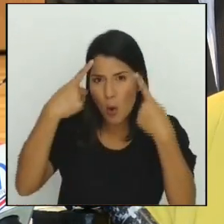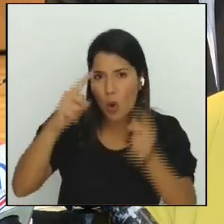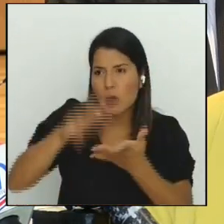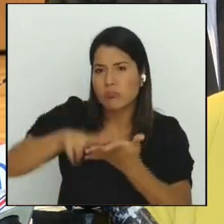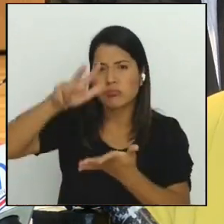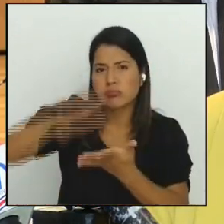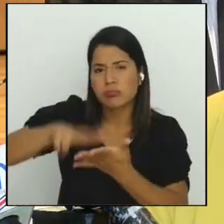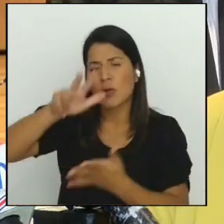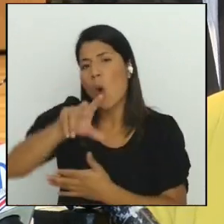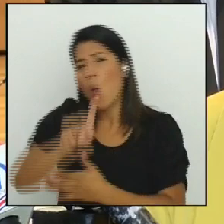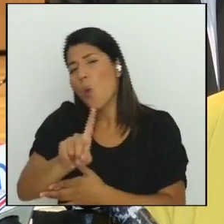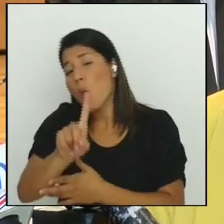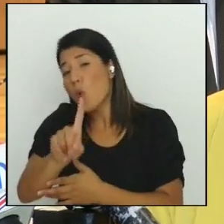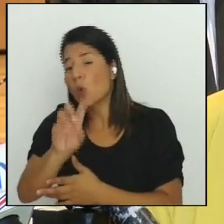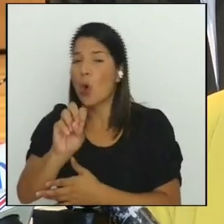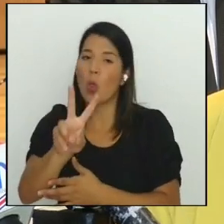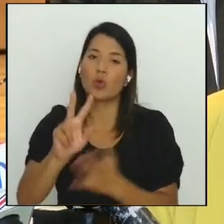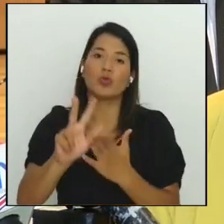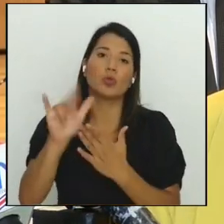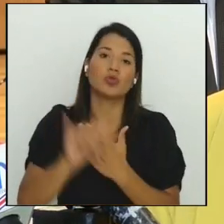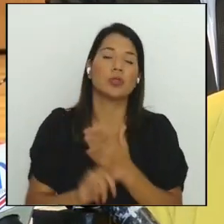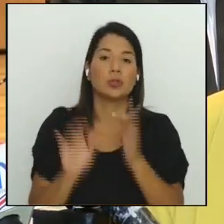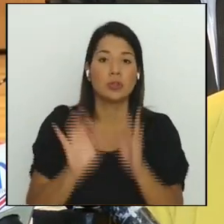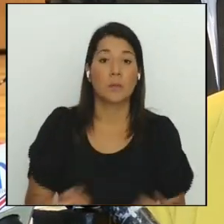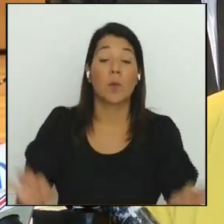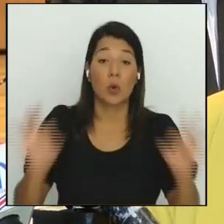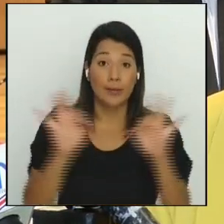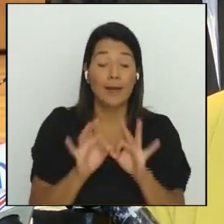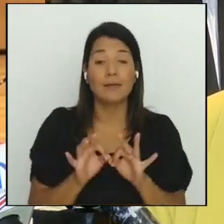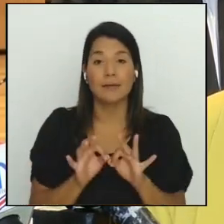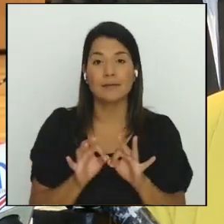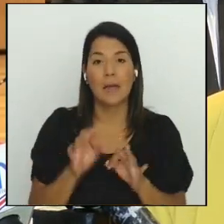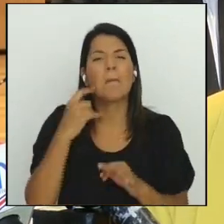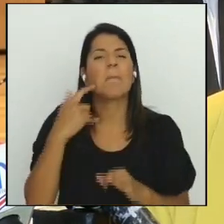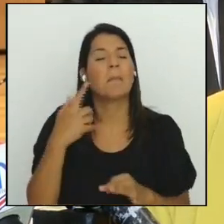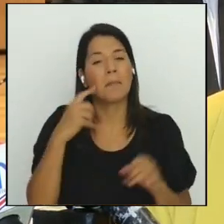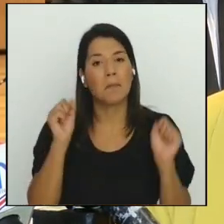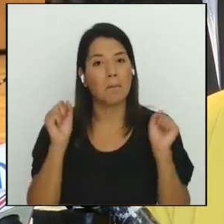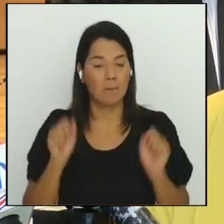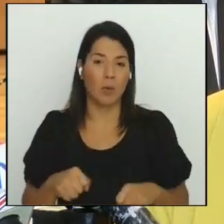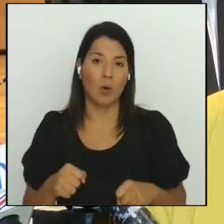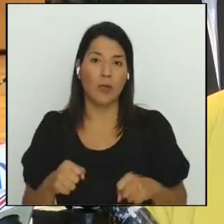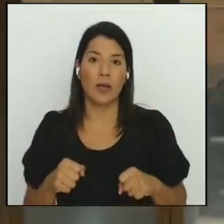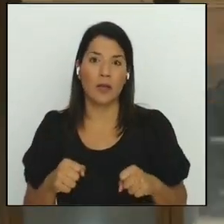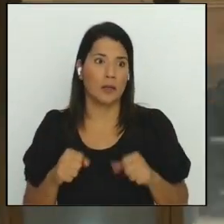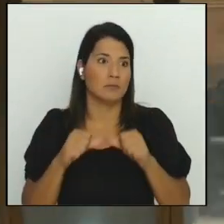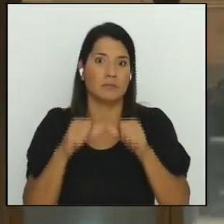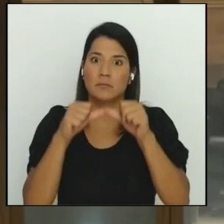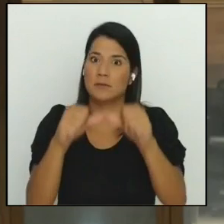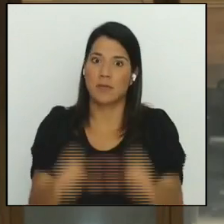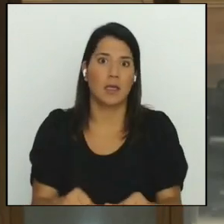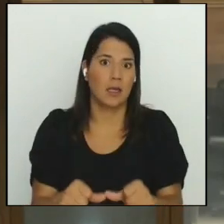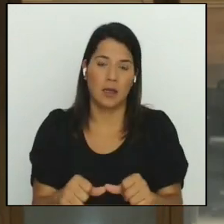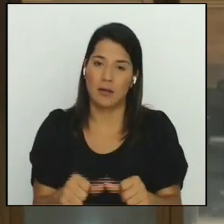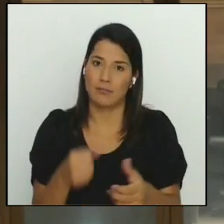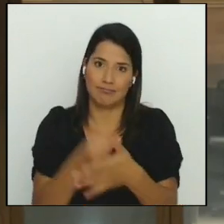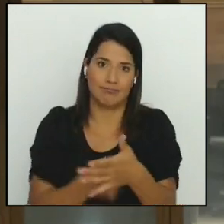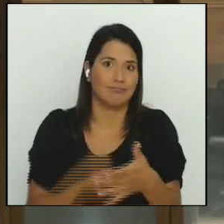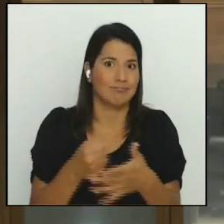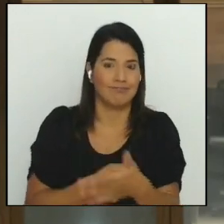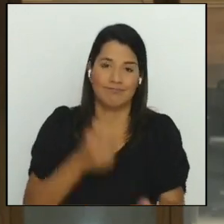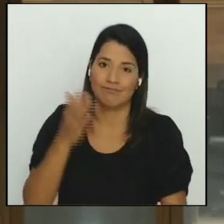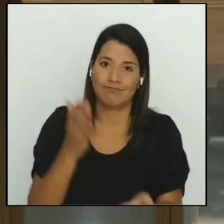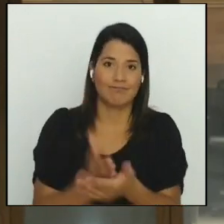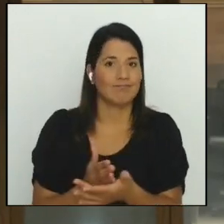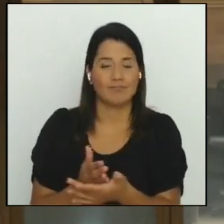importantes para que podamos salir avantes en esta pelea. El Poder Judicial señaló un par de